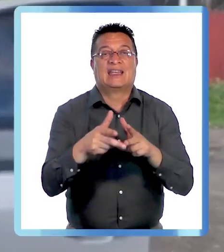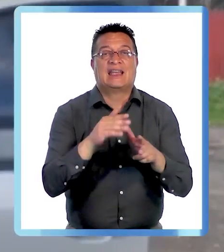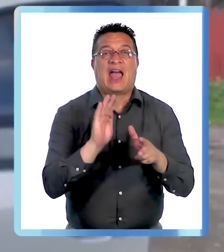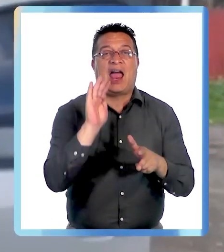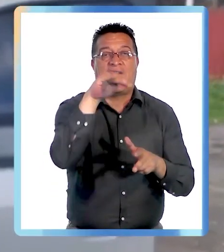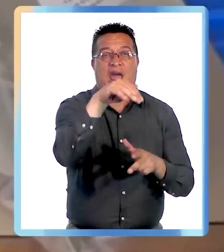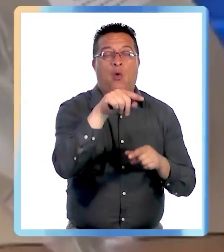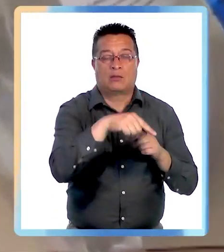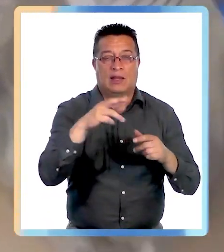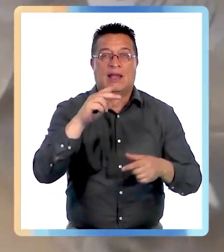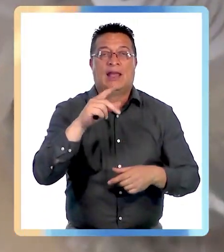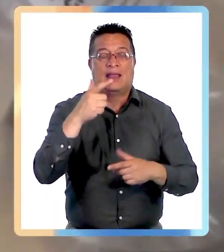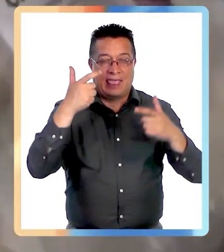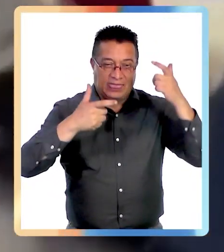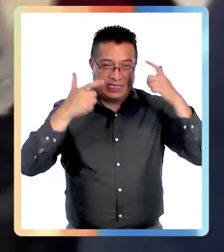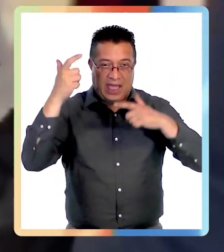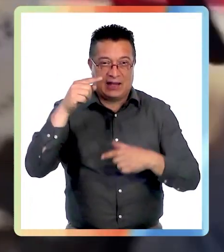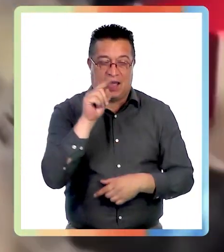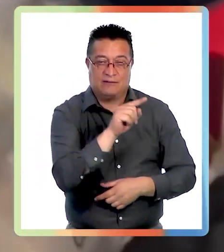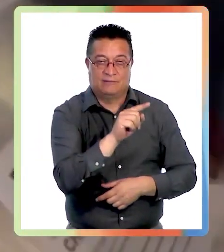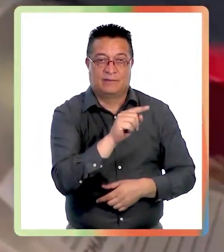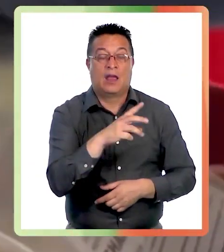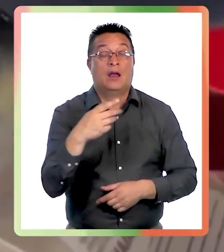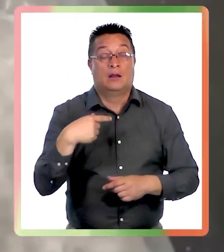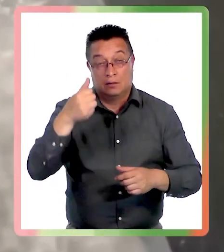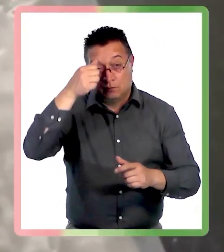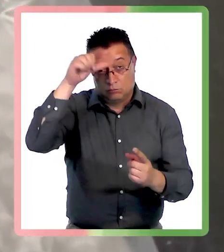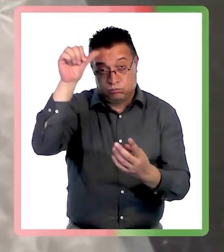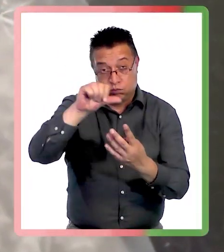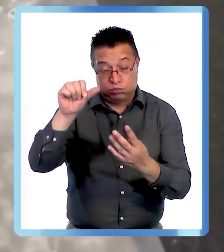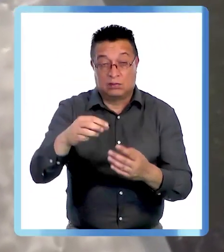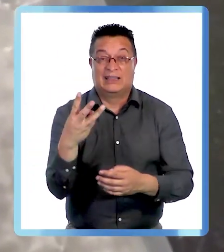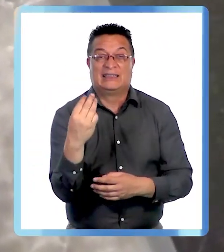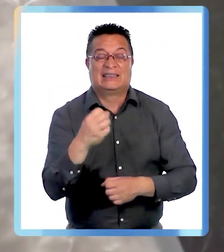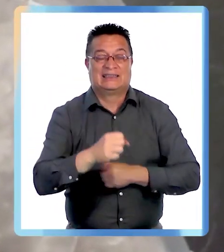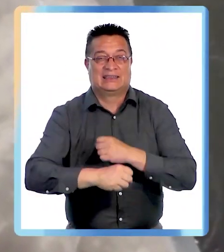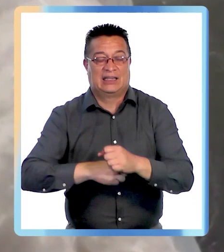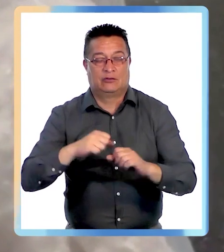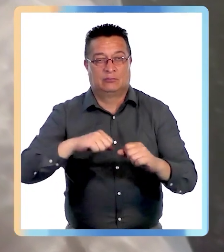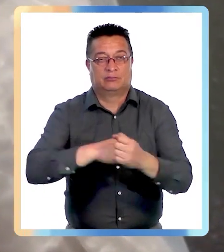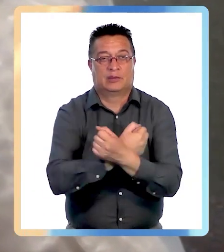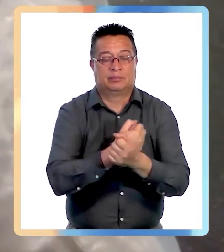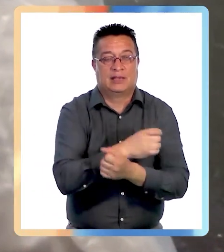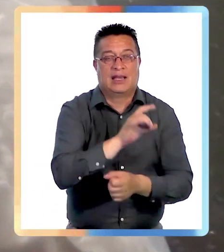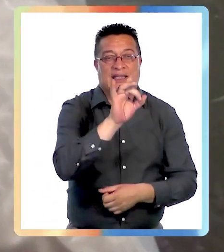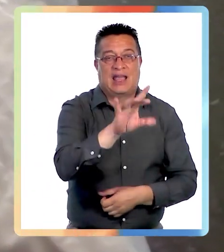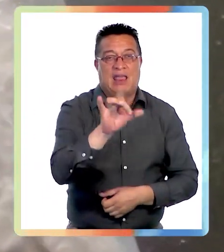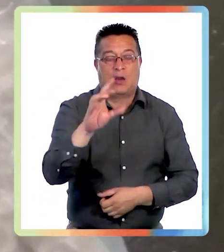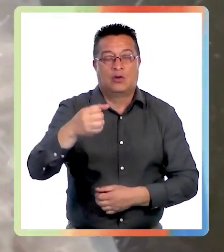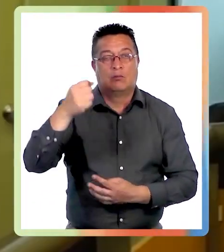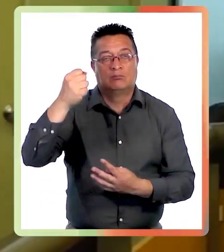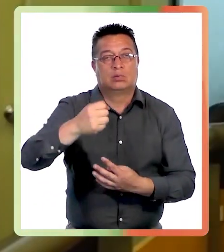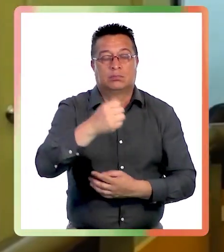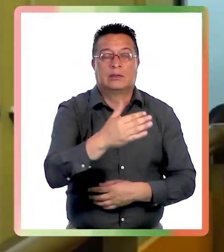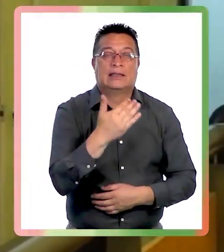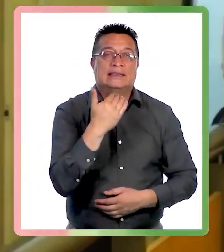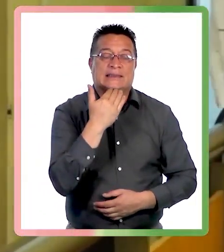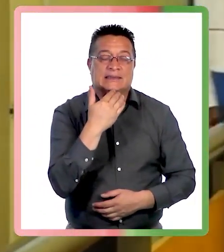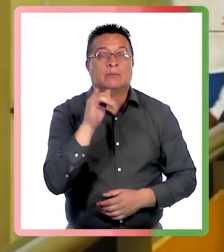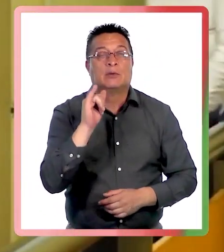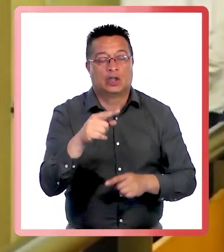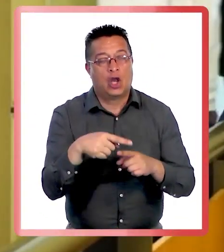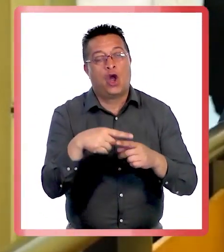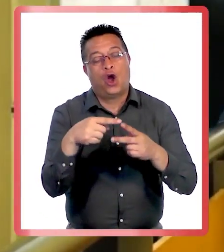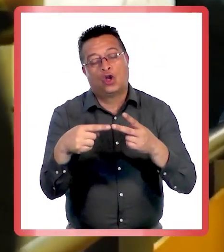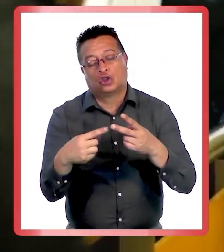Aragua que actuaba en Talca. Los responsables fueron condenados a 13 años de presidio cada uno por el delito de homicidio simple,